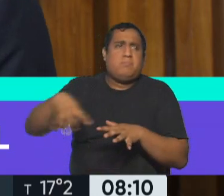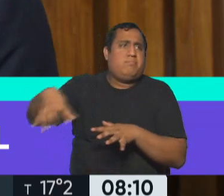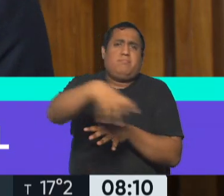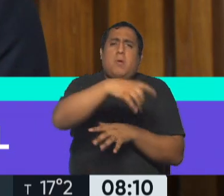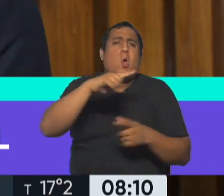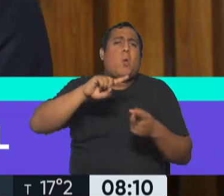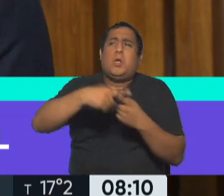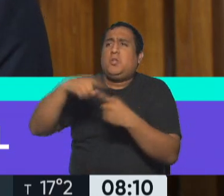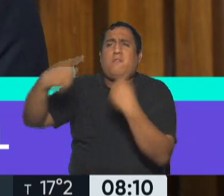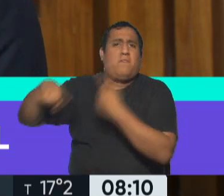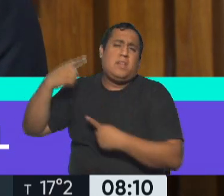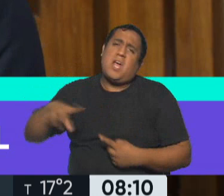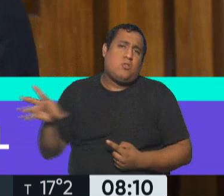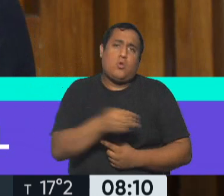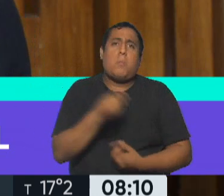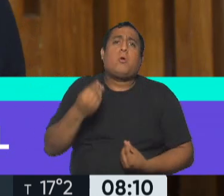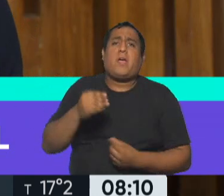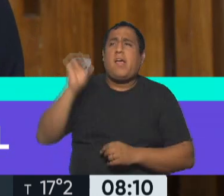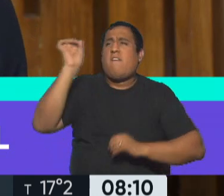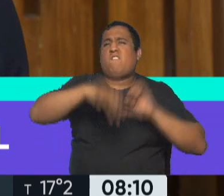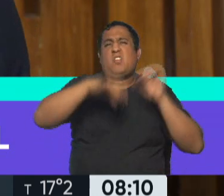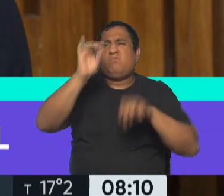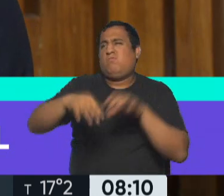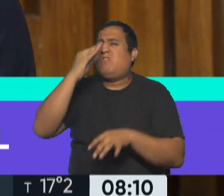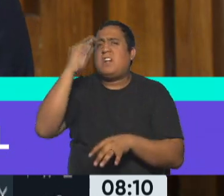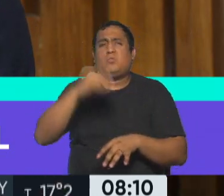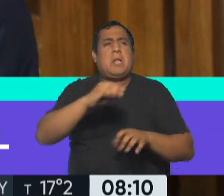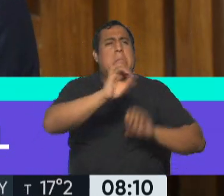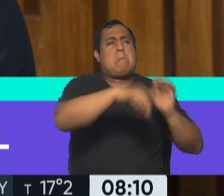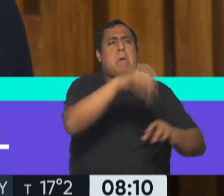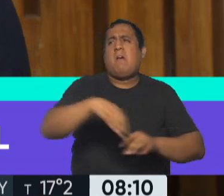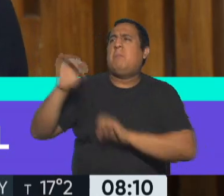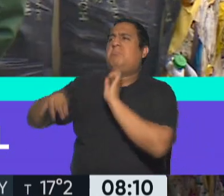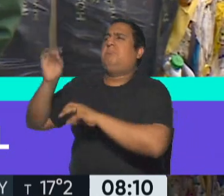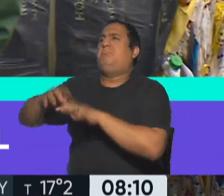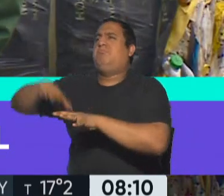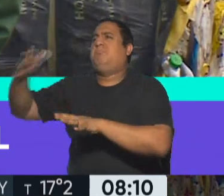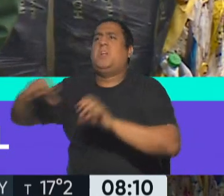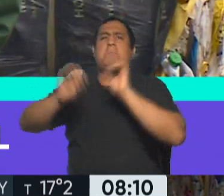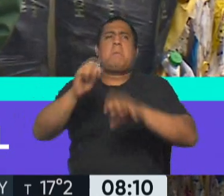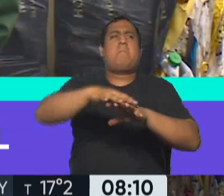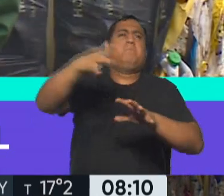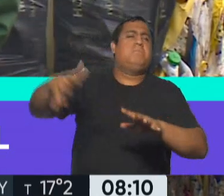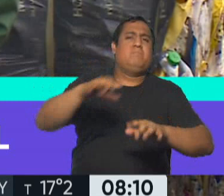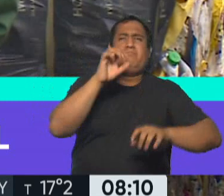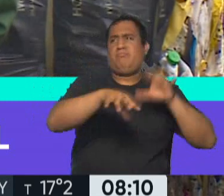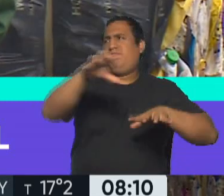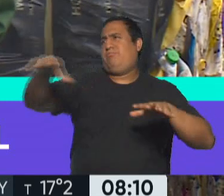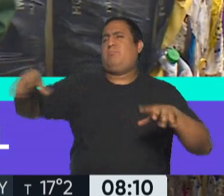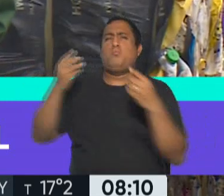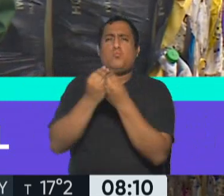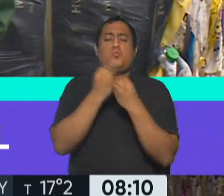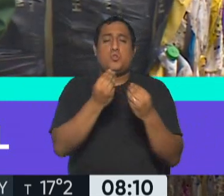porque justamente es un problema el tema de los basurales a cielo abierto y demás. Con lo cual tenemos la expectativa y llamamos particularmente también